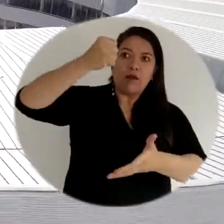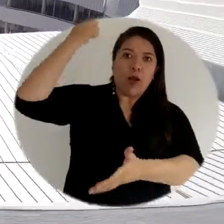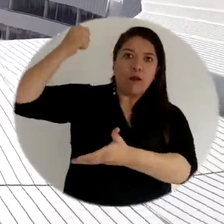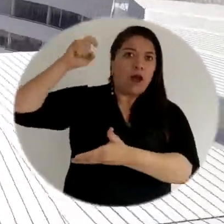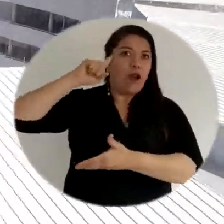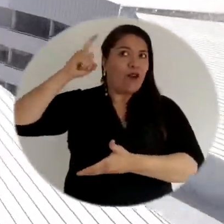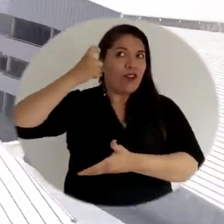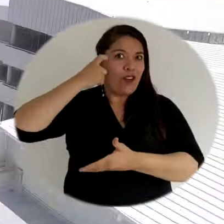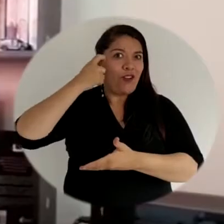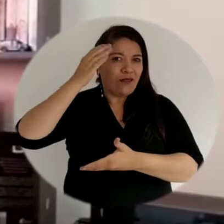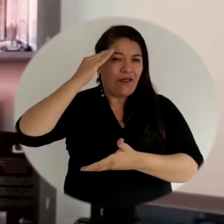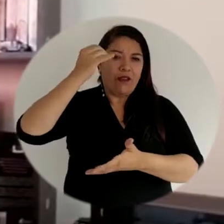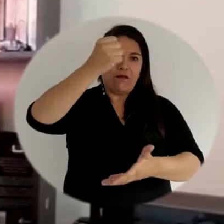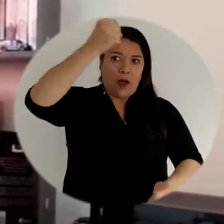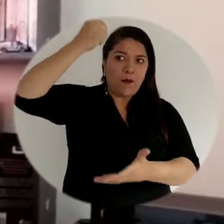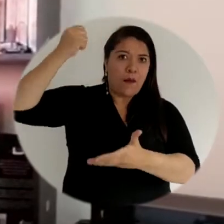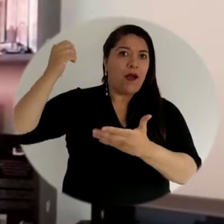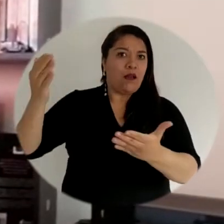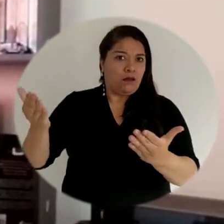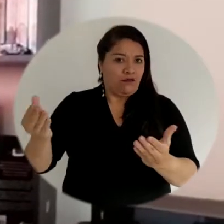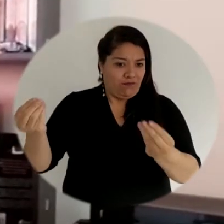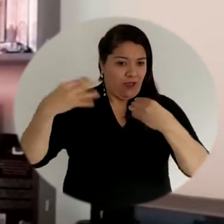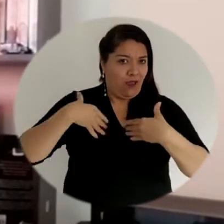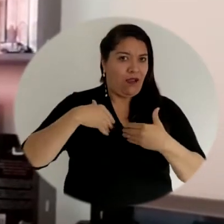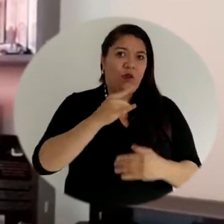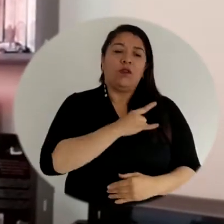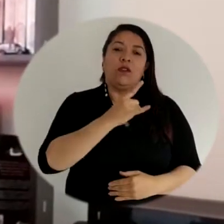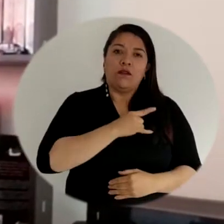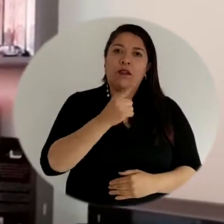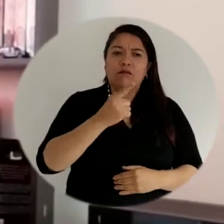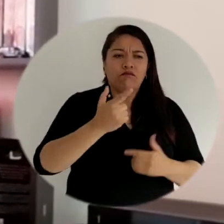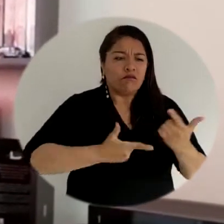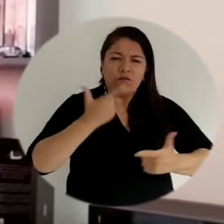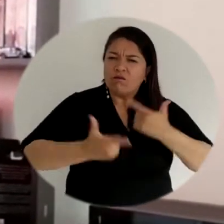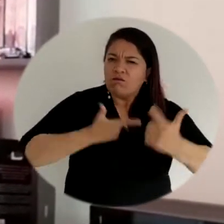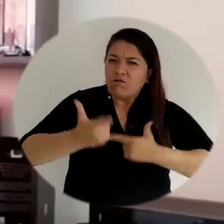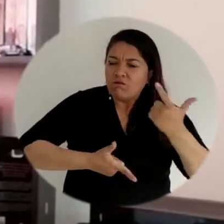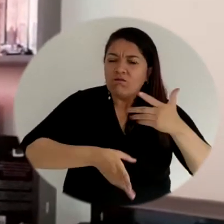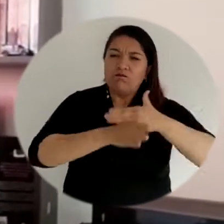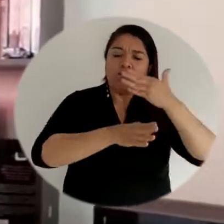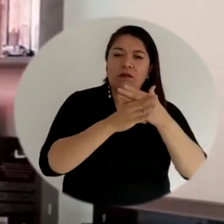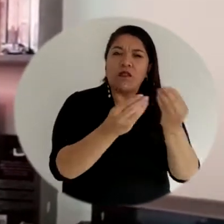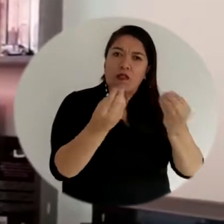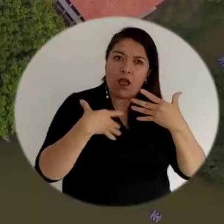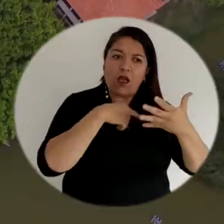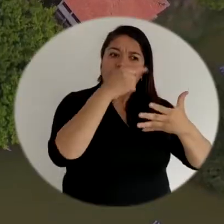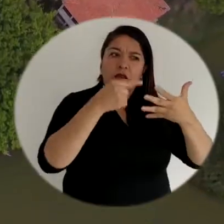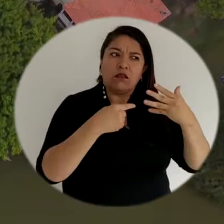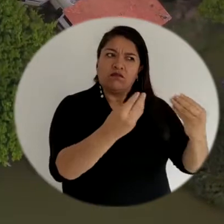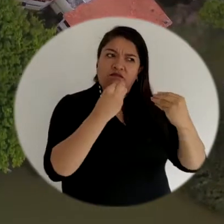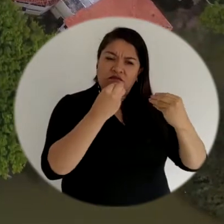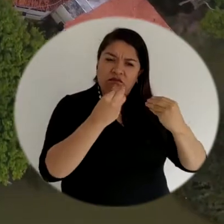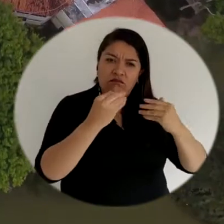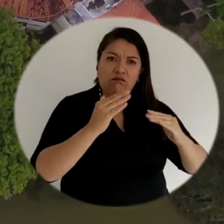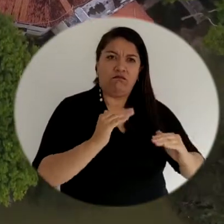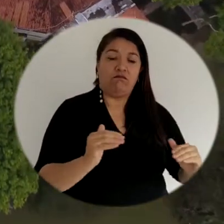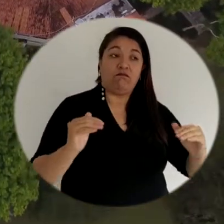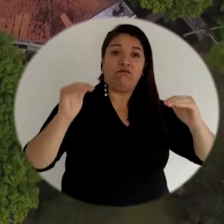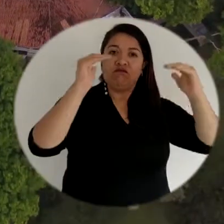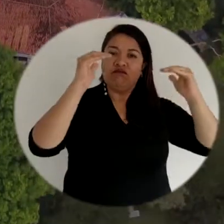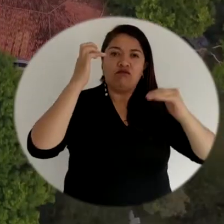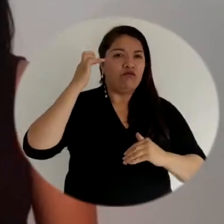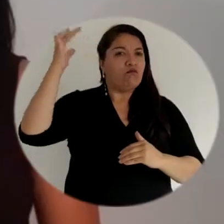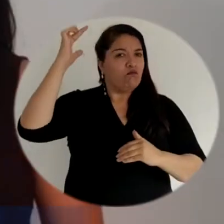nacional. Porque es la lucha que ha tenido la universidad por brindarnos cada vez mejores condiciones para formarnos como profesionales y ayudarnos a crecer como